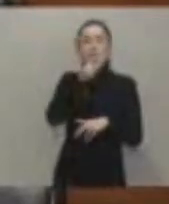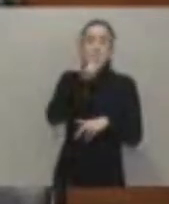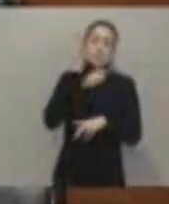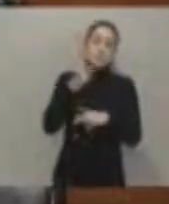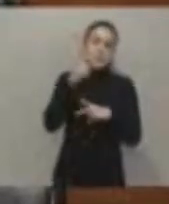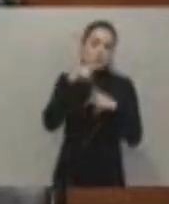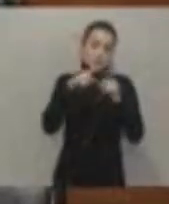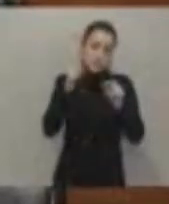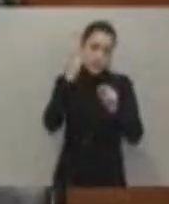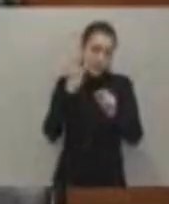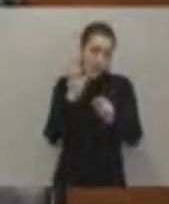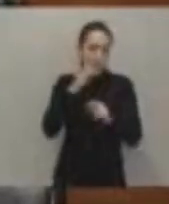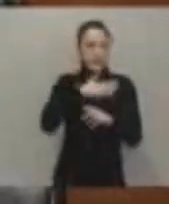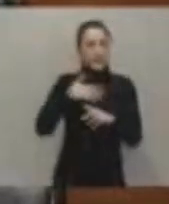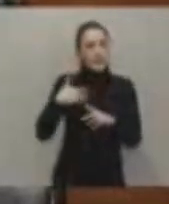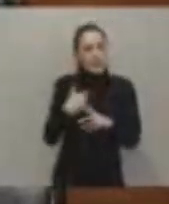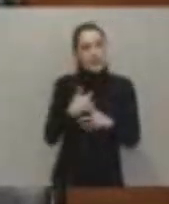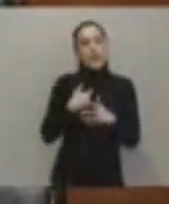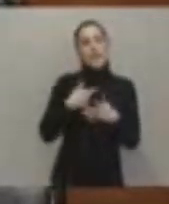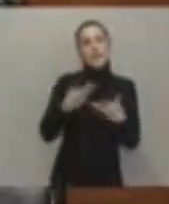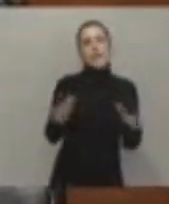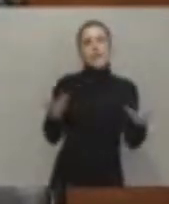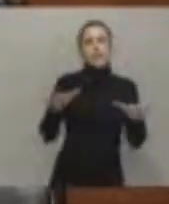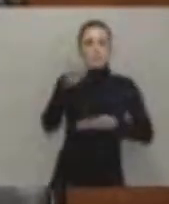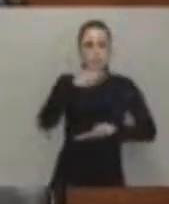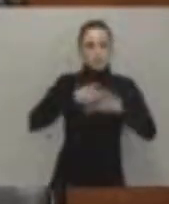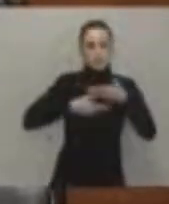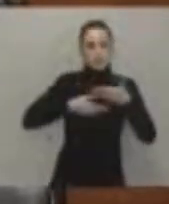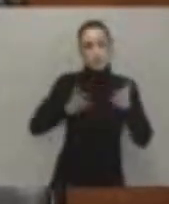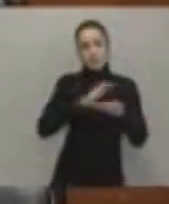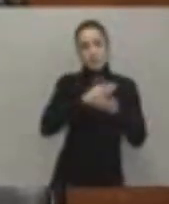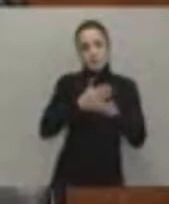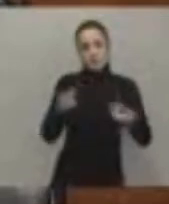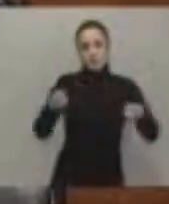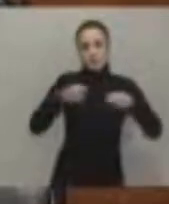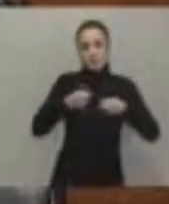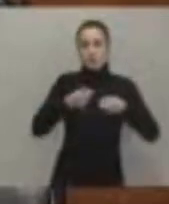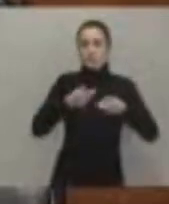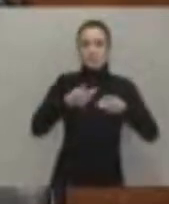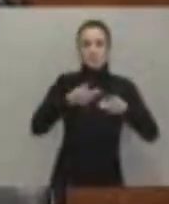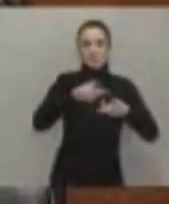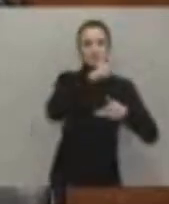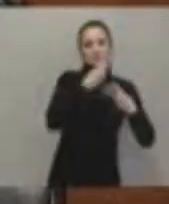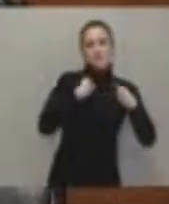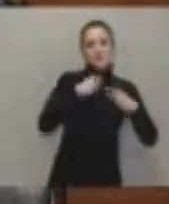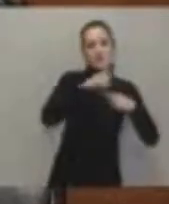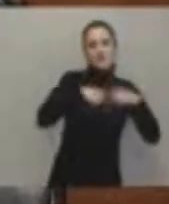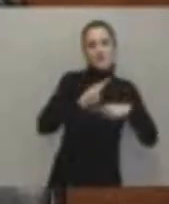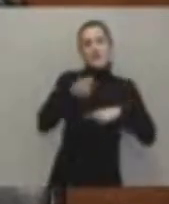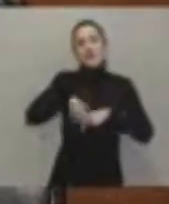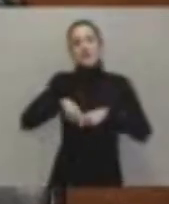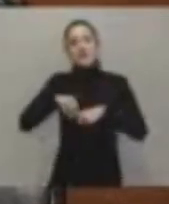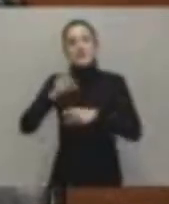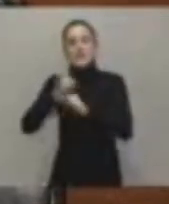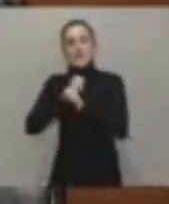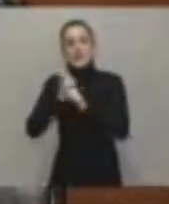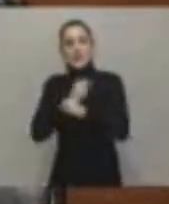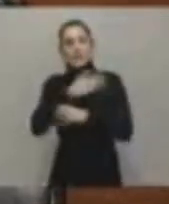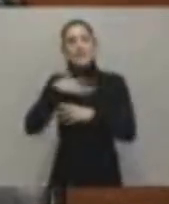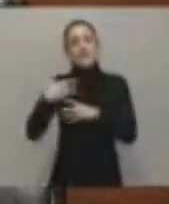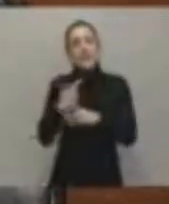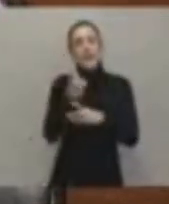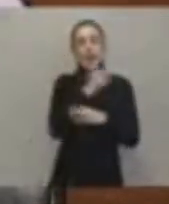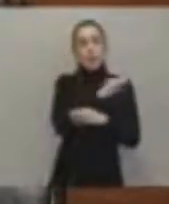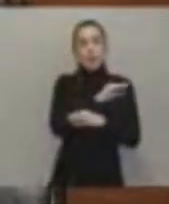su vida laboral y su vida familiar y quiera acudir a la red pública de guarderías en